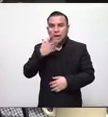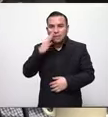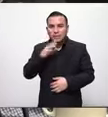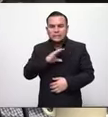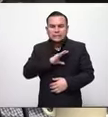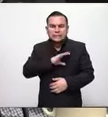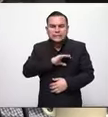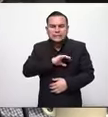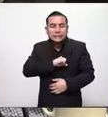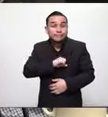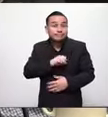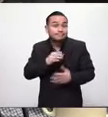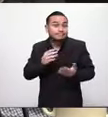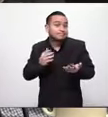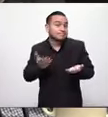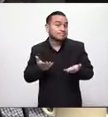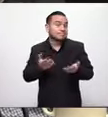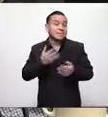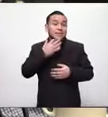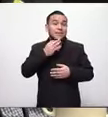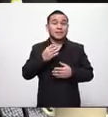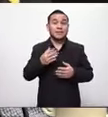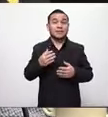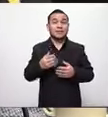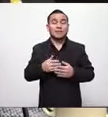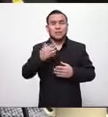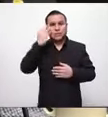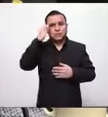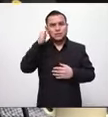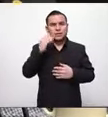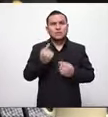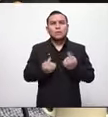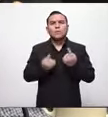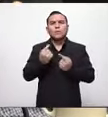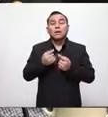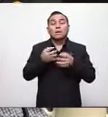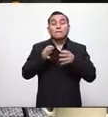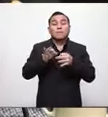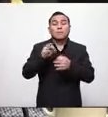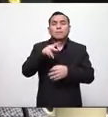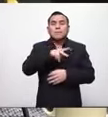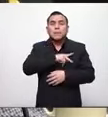al ver esas cuestiones pues realmente no sé qué clase de salvadoreños son